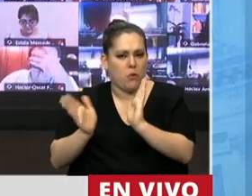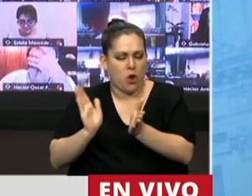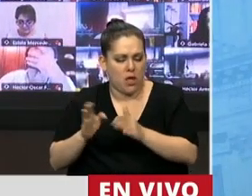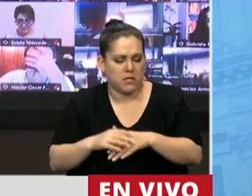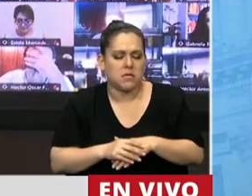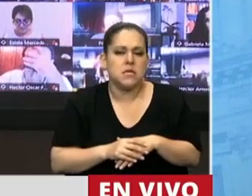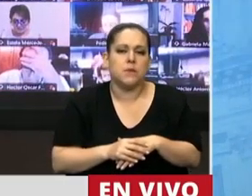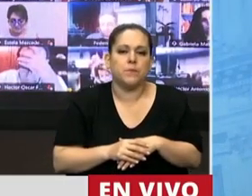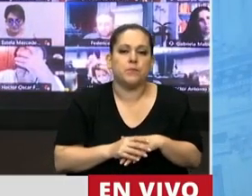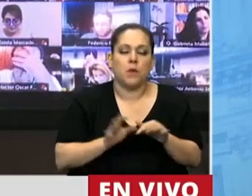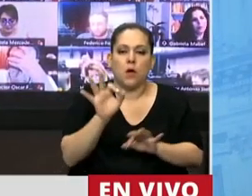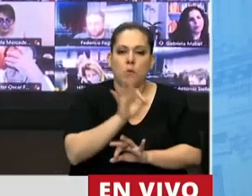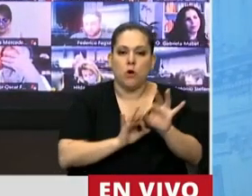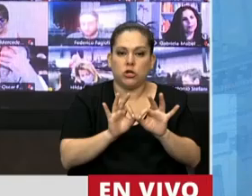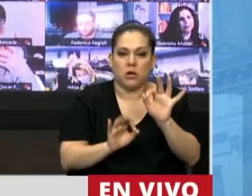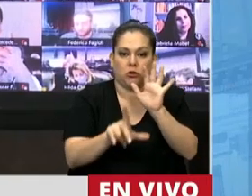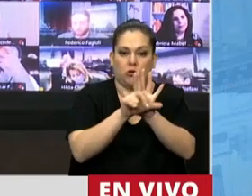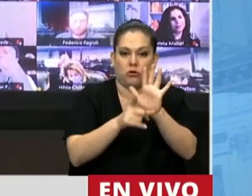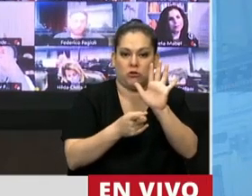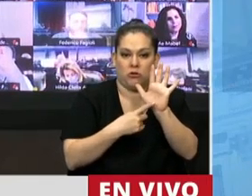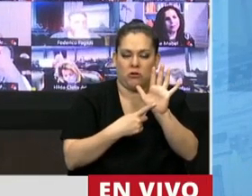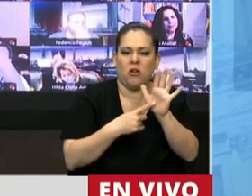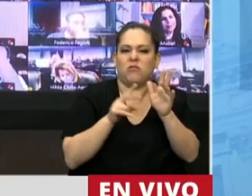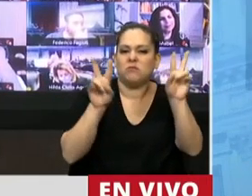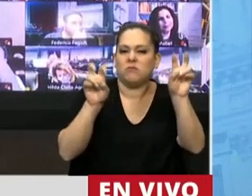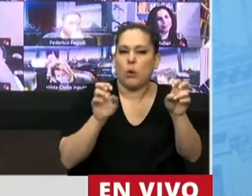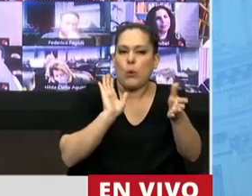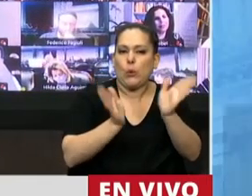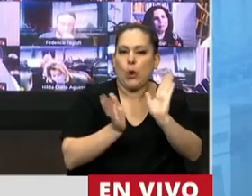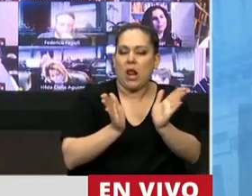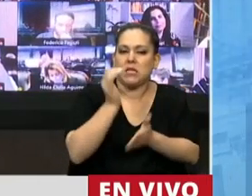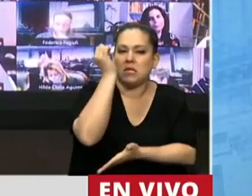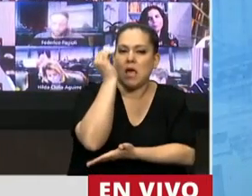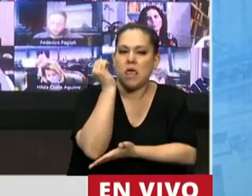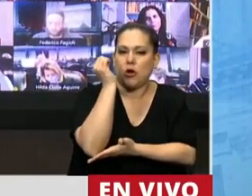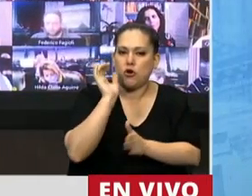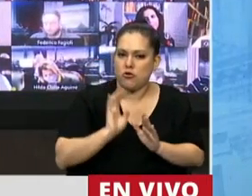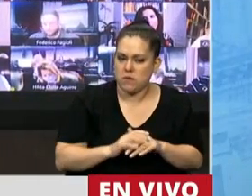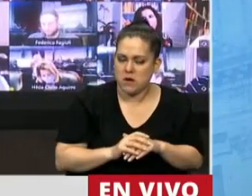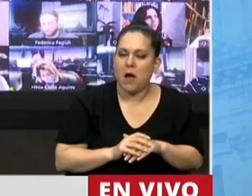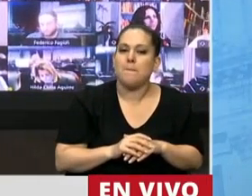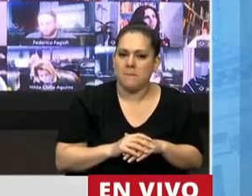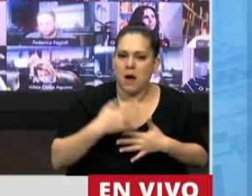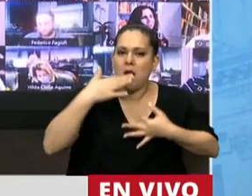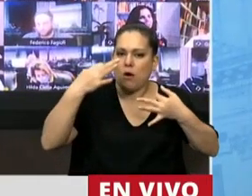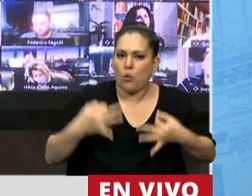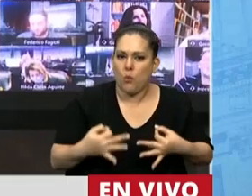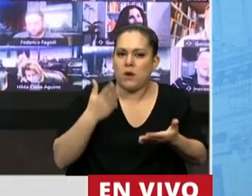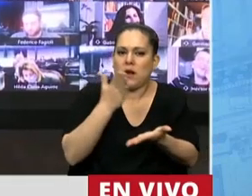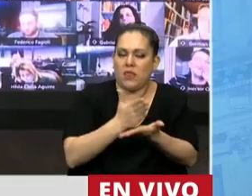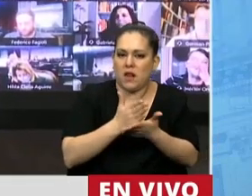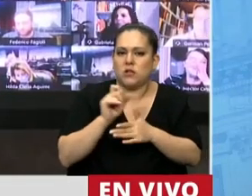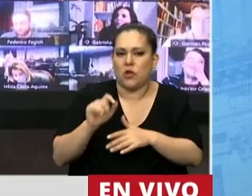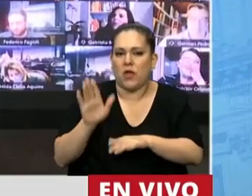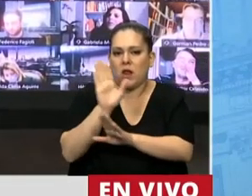Este proyecto pretende erradicar una de esas violencias, la violencia económica y hacer cumplir los derechos del niño,